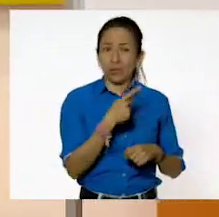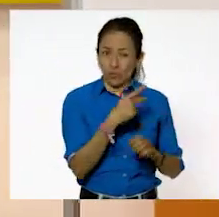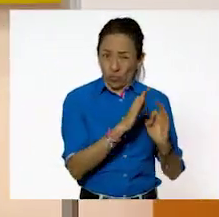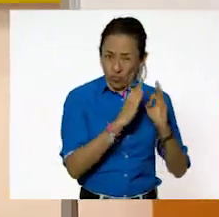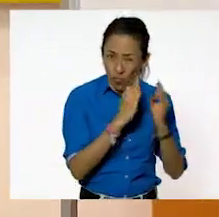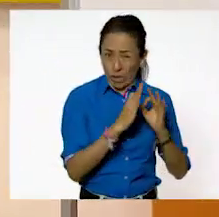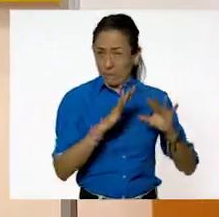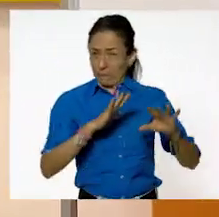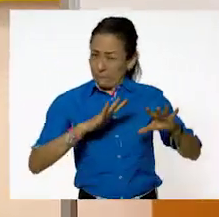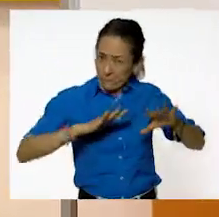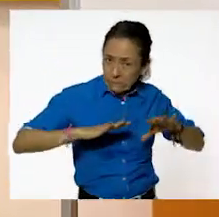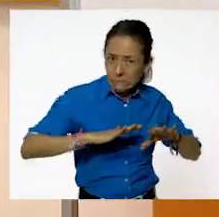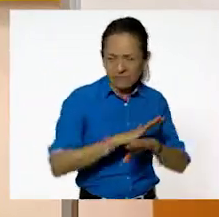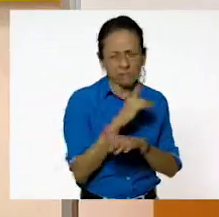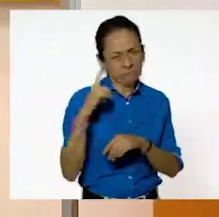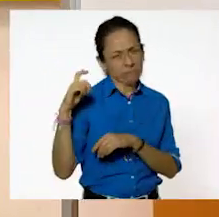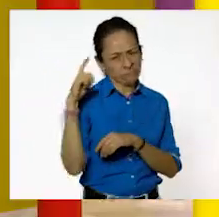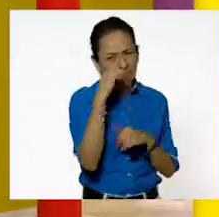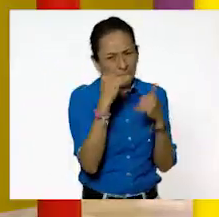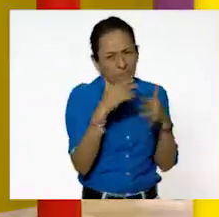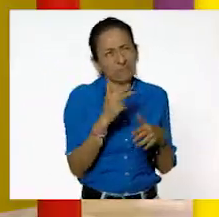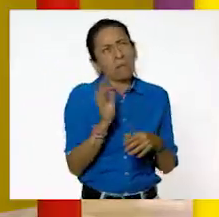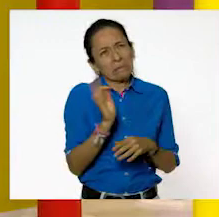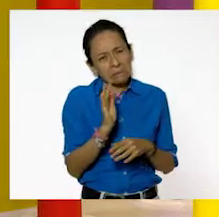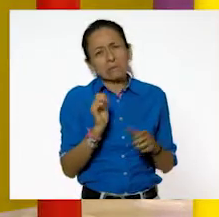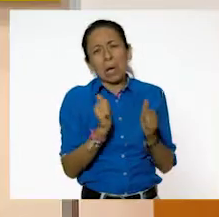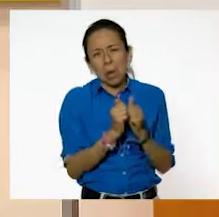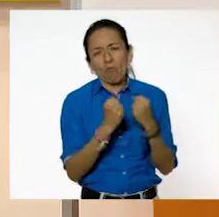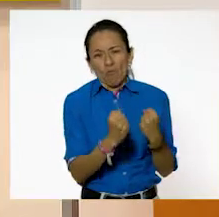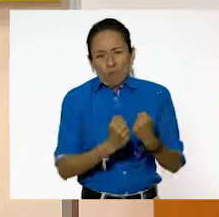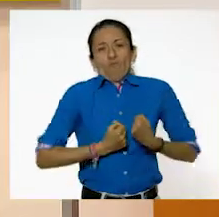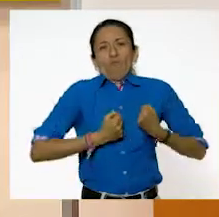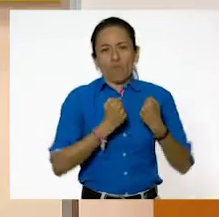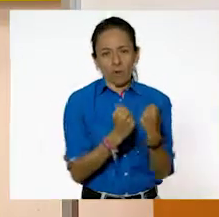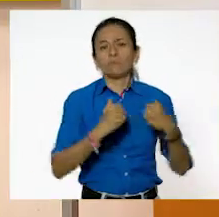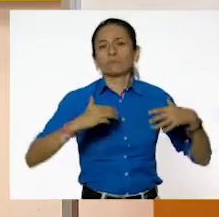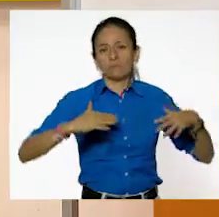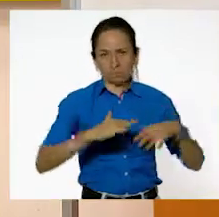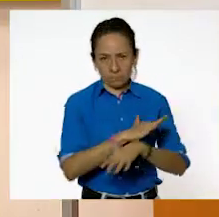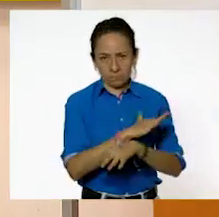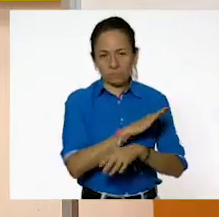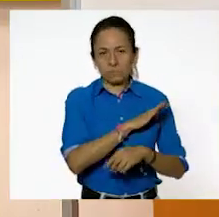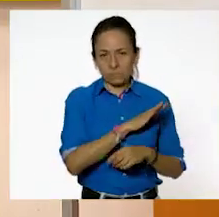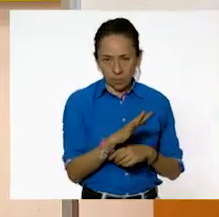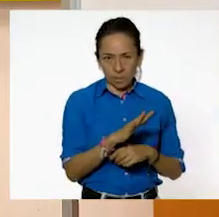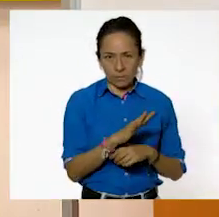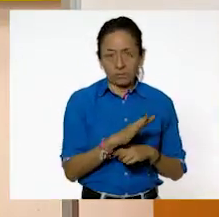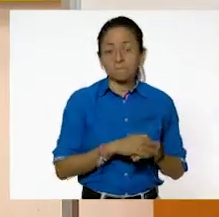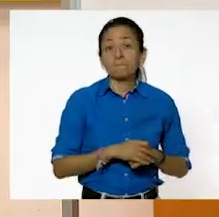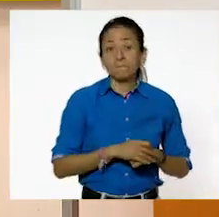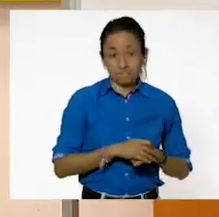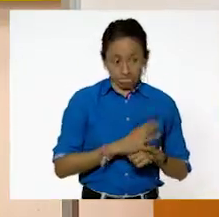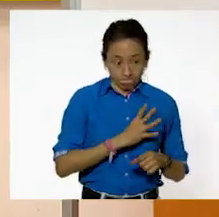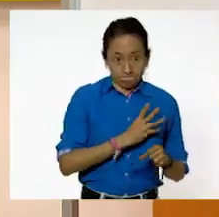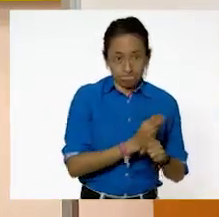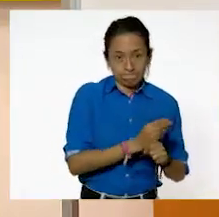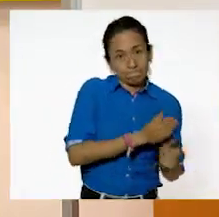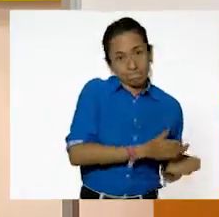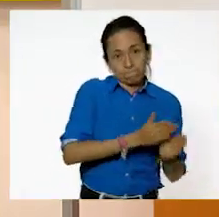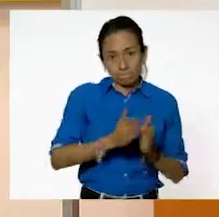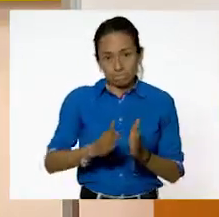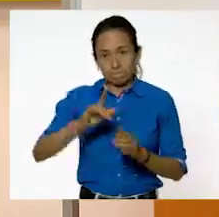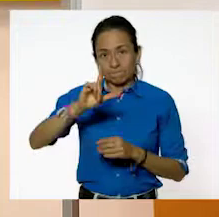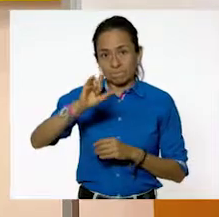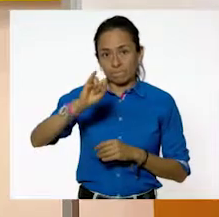A menos que apliquemos un poco de fuerza. Así es. También ya descubrimos a los líquidos. Que los líquidos pueden